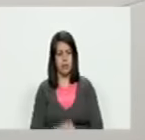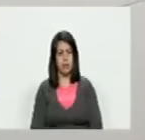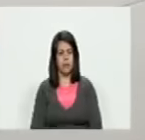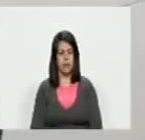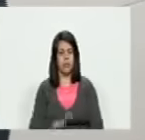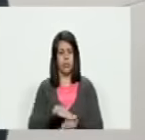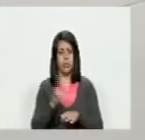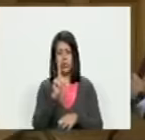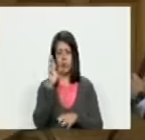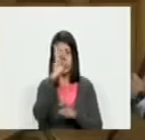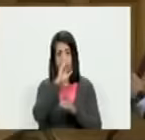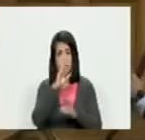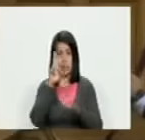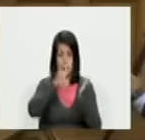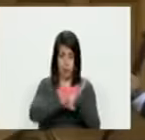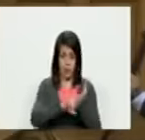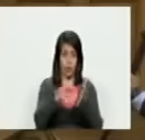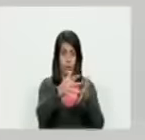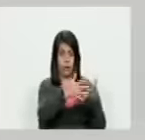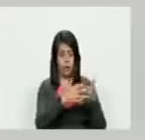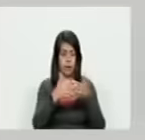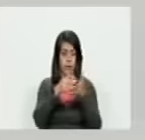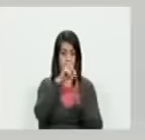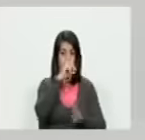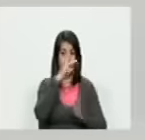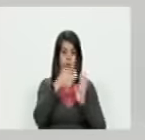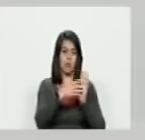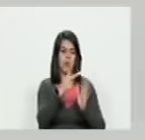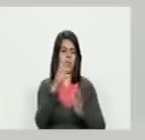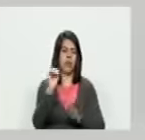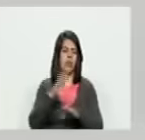¿por qué no las repitieron en Estados Unidos en el año 2020?